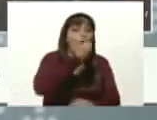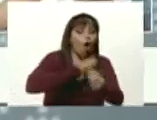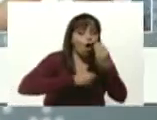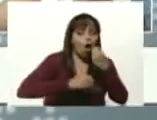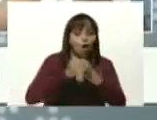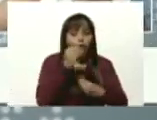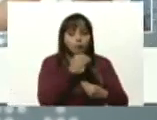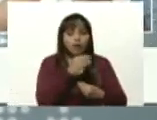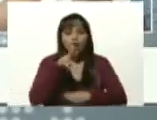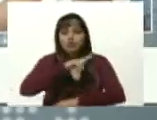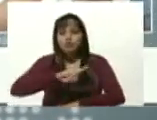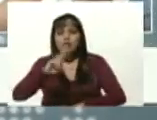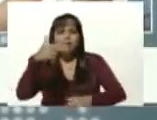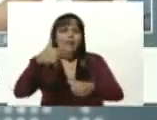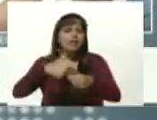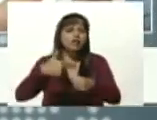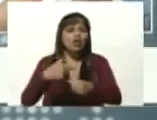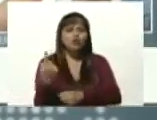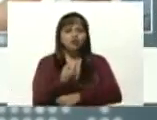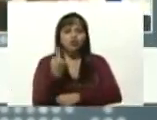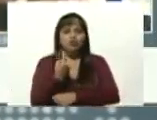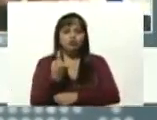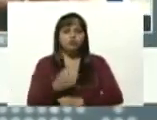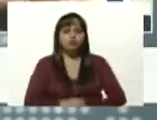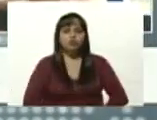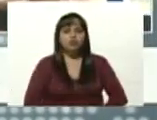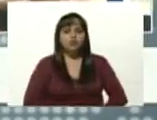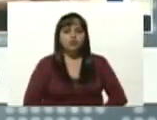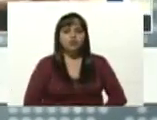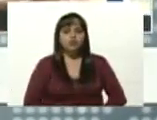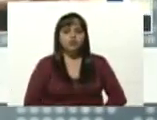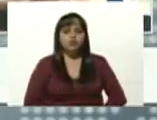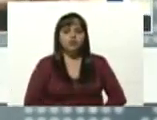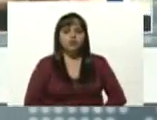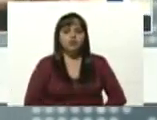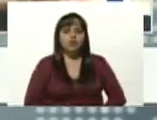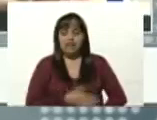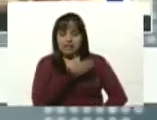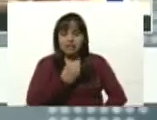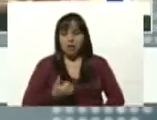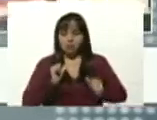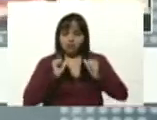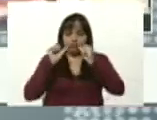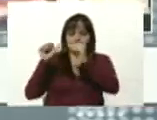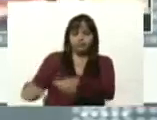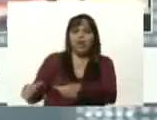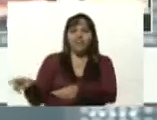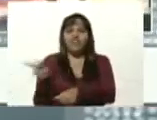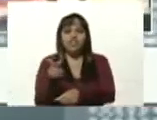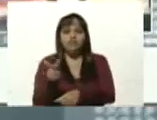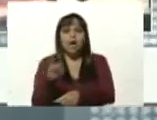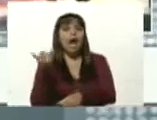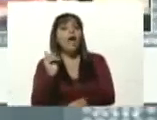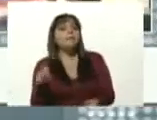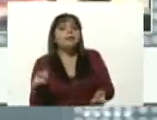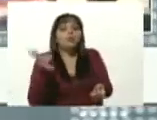petrolero, dependiente, proimperialista, que se impuso en Venezuela, fue peor.